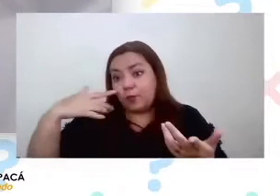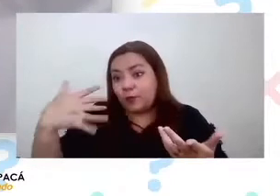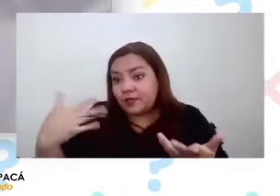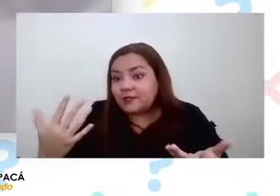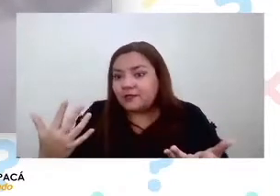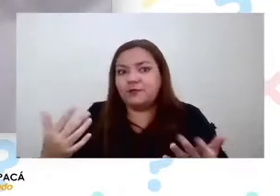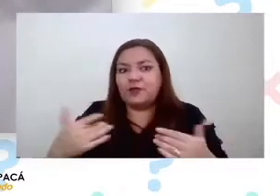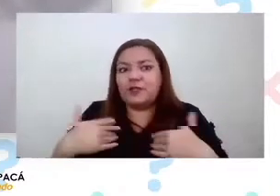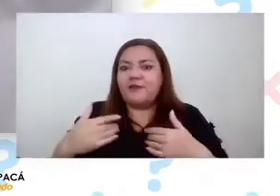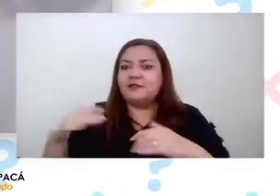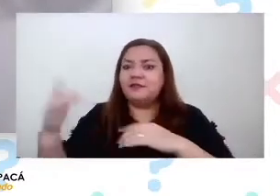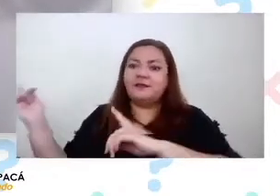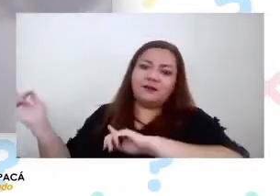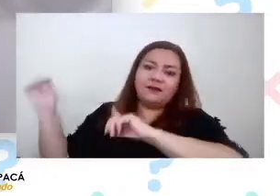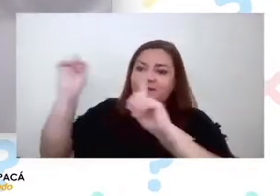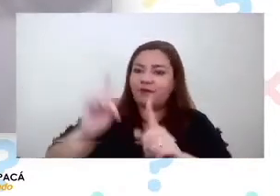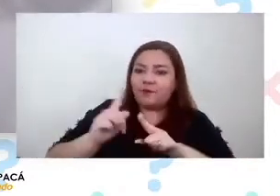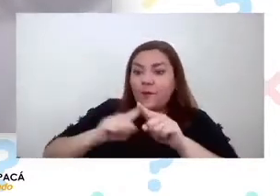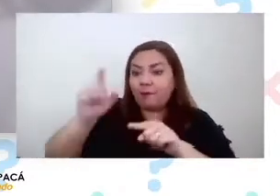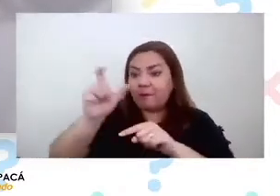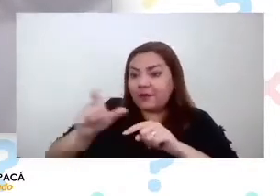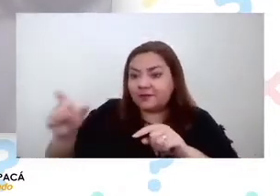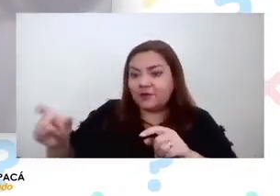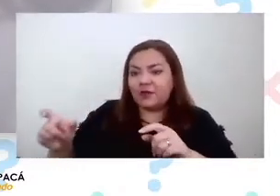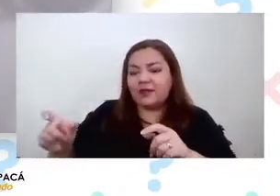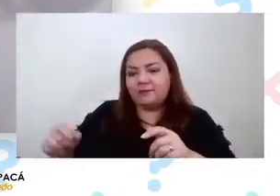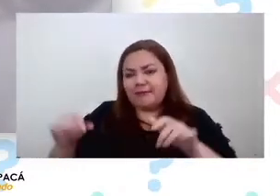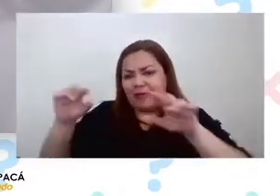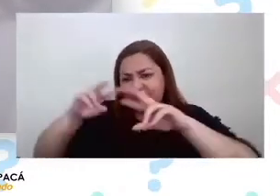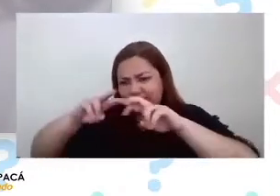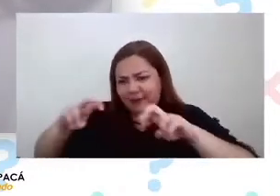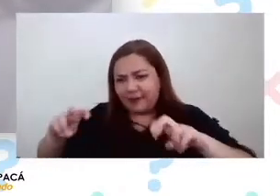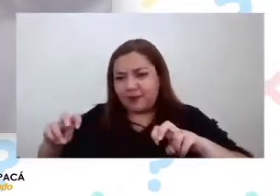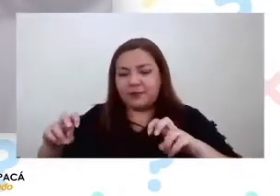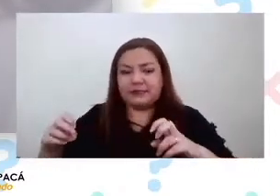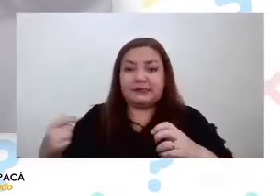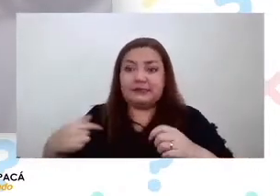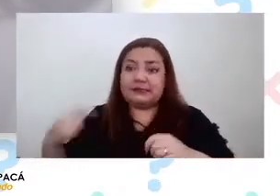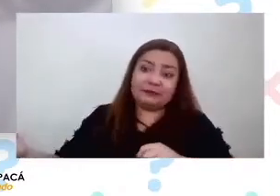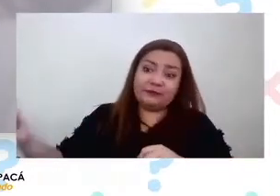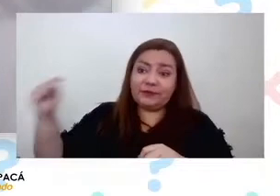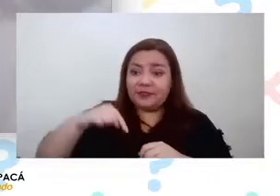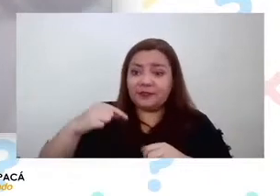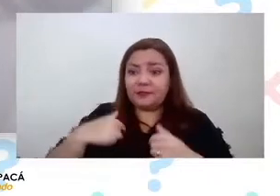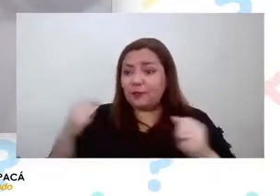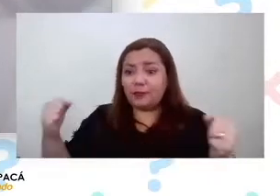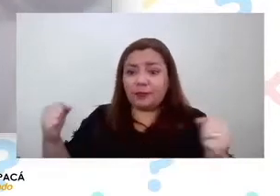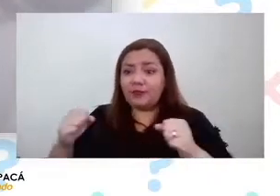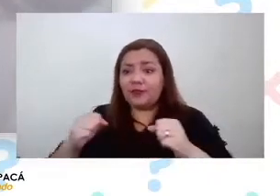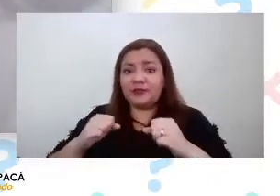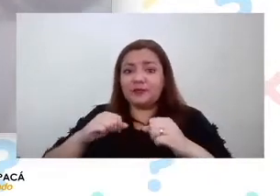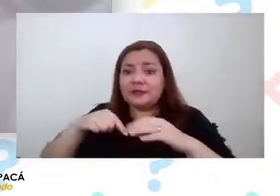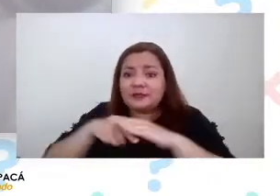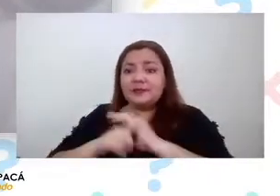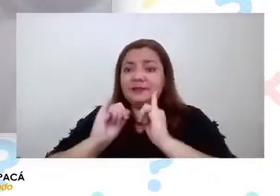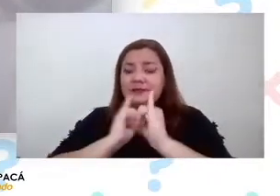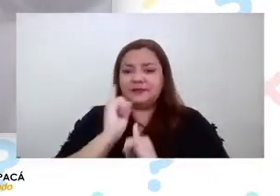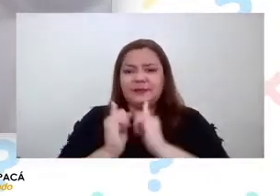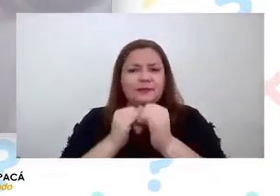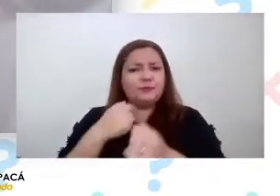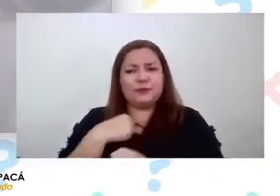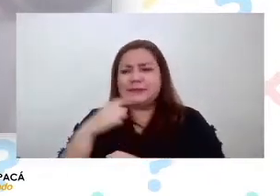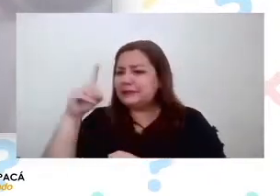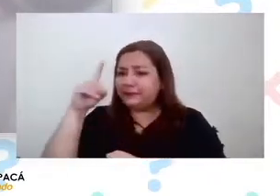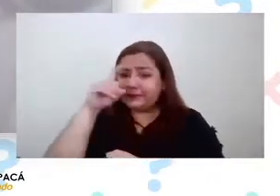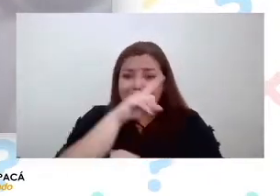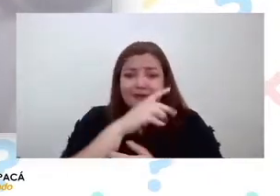como recibimos gente e investigadores y vienen acá y no pueden conectarse a internet era muy difícil si